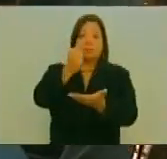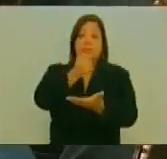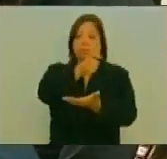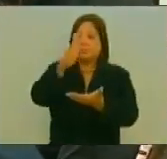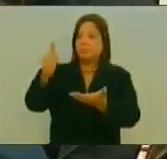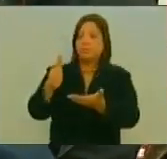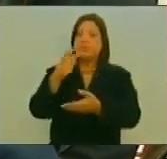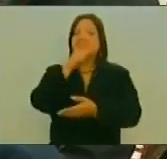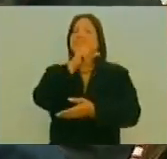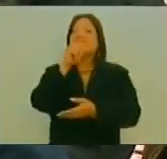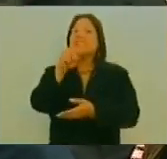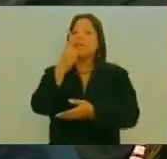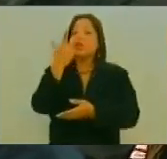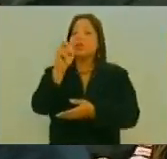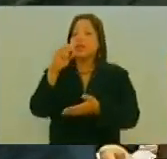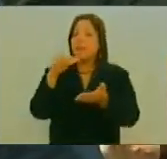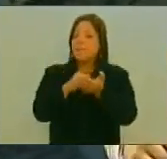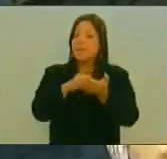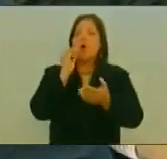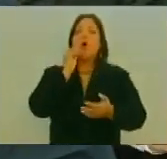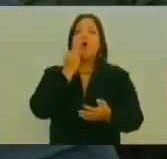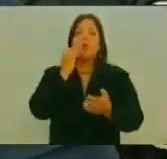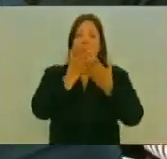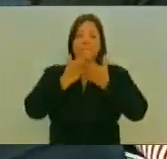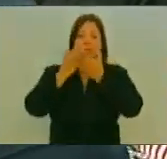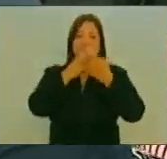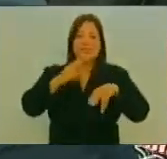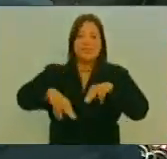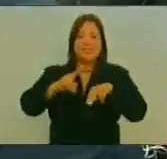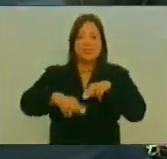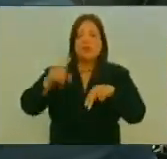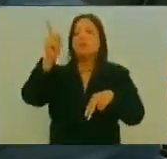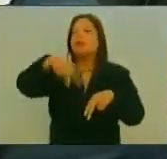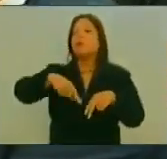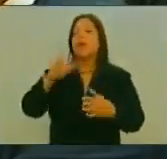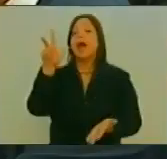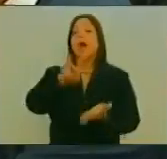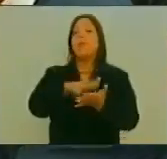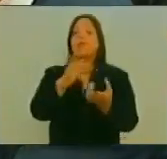A Más De 130 Mil Jóvenes Estudiantes Así Como La